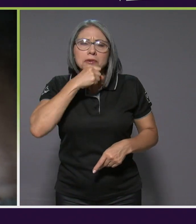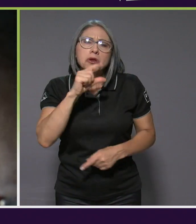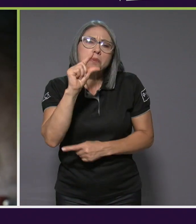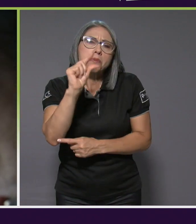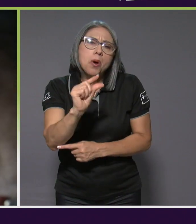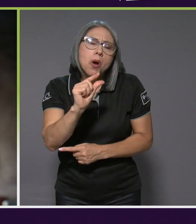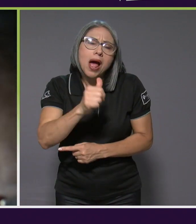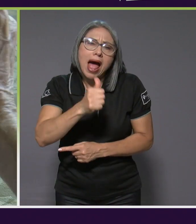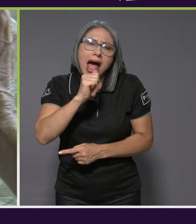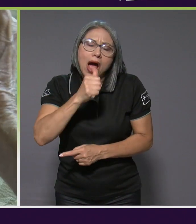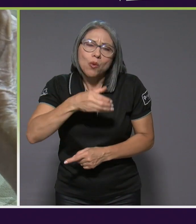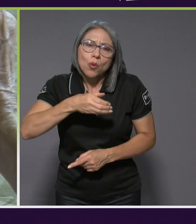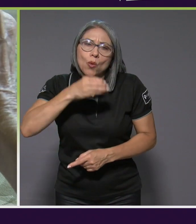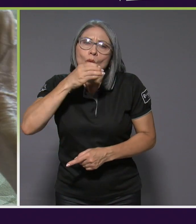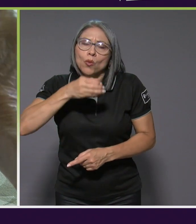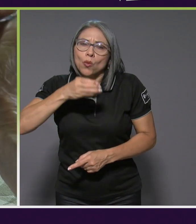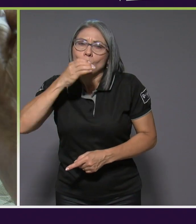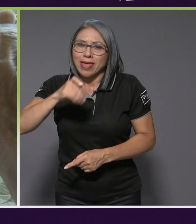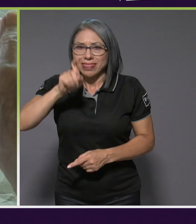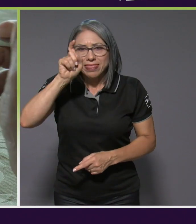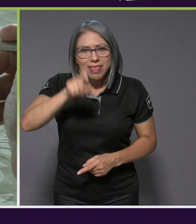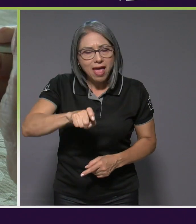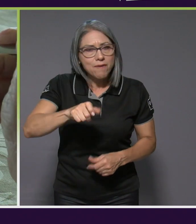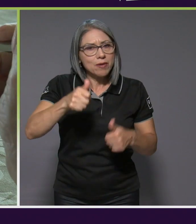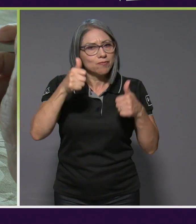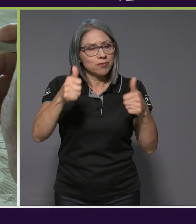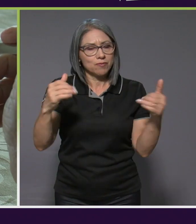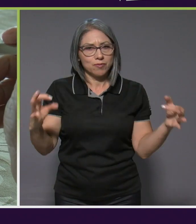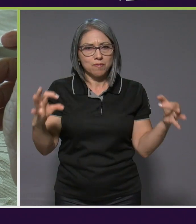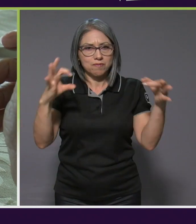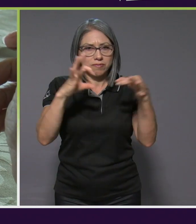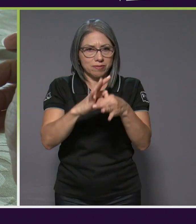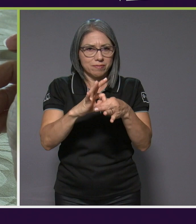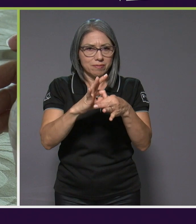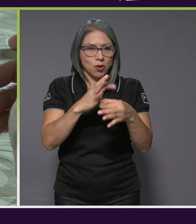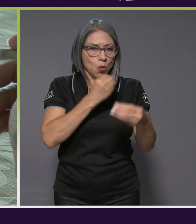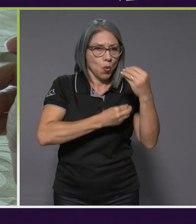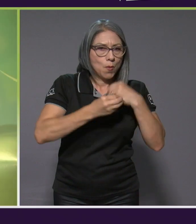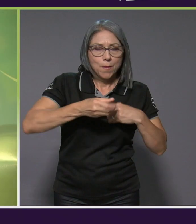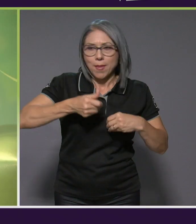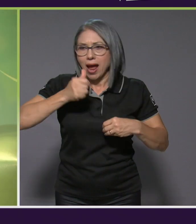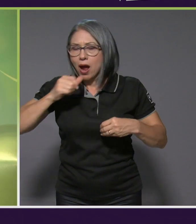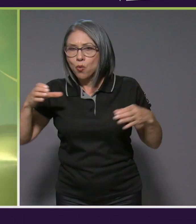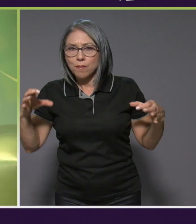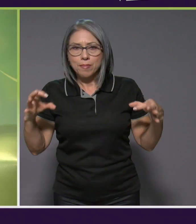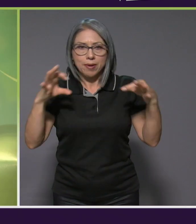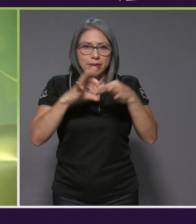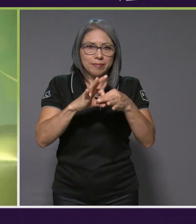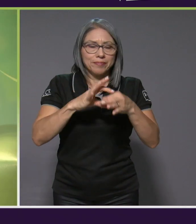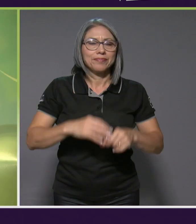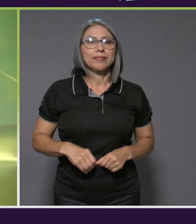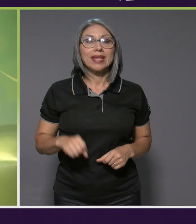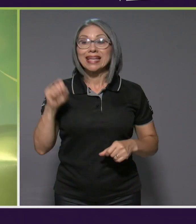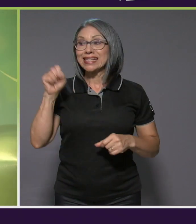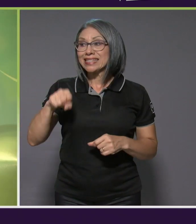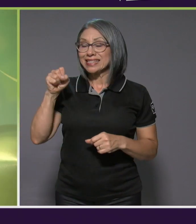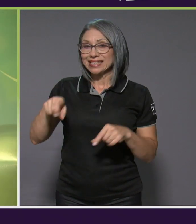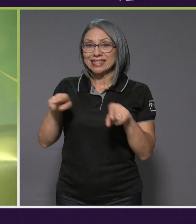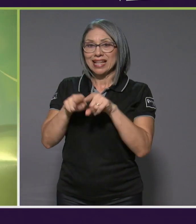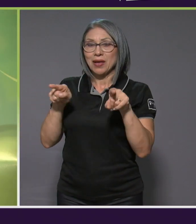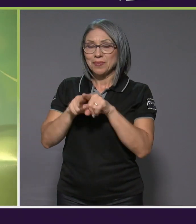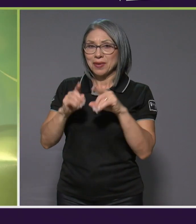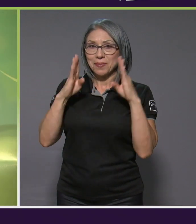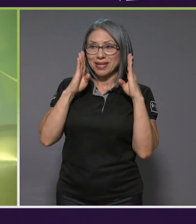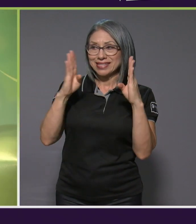en cuanto al agua, entonces sí tiene que haber una buena relación entre ambas cosas. Sí, y prestar atención a esto de que nos dicen, ¿verdad?